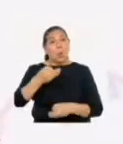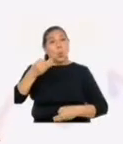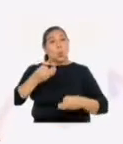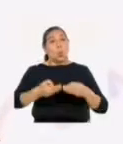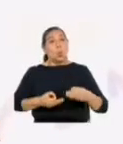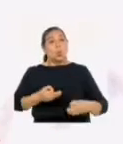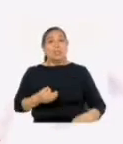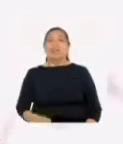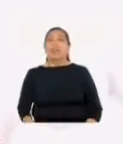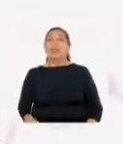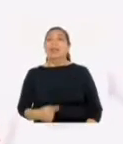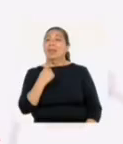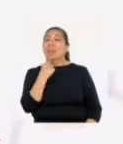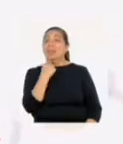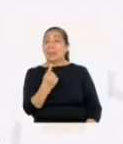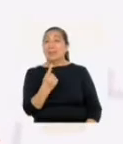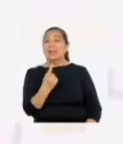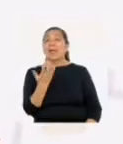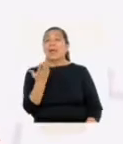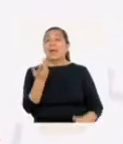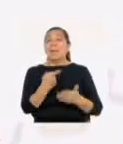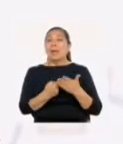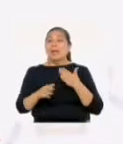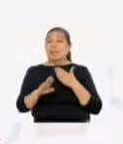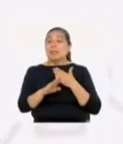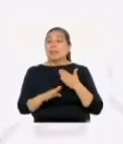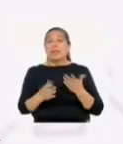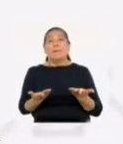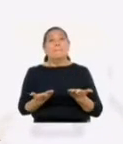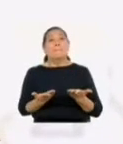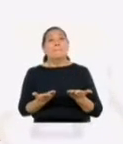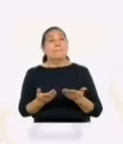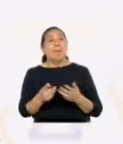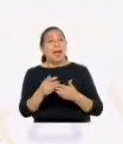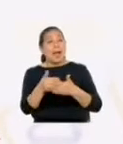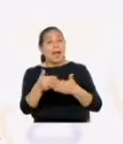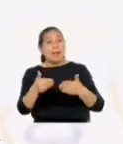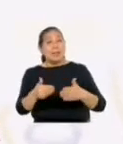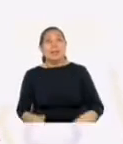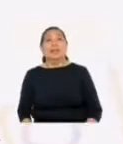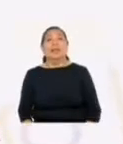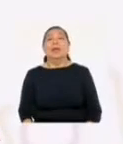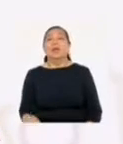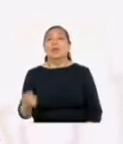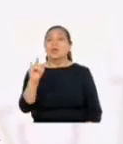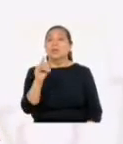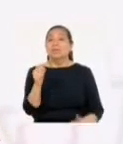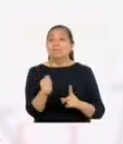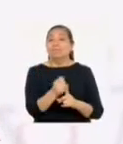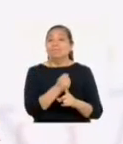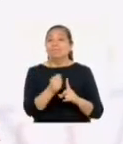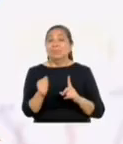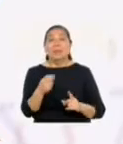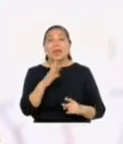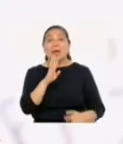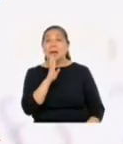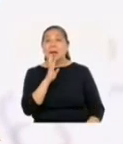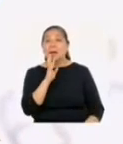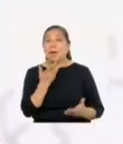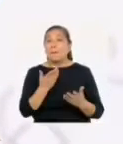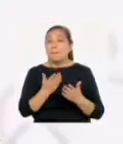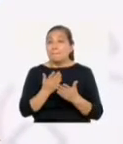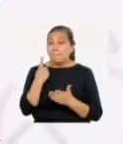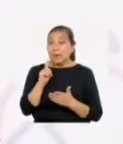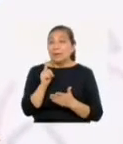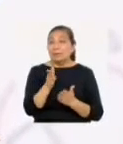jurídica justificaba tal acción bajo determinadas premisas. El uso de la violencia física y verbal